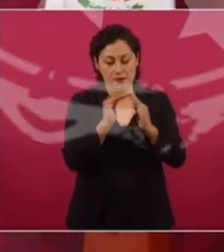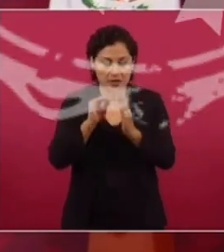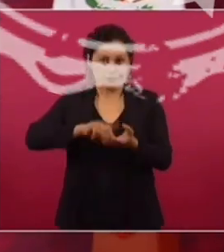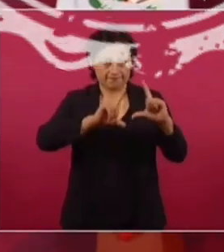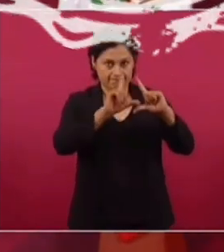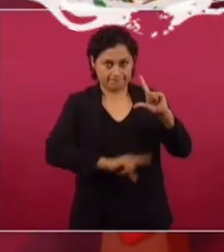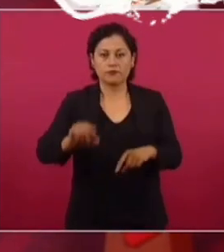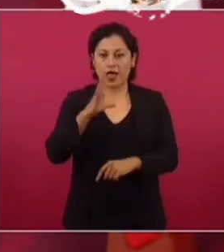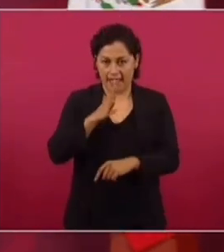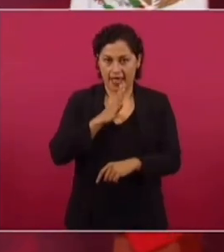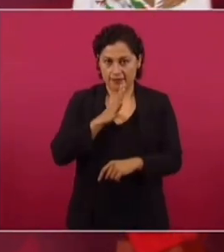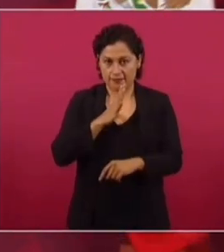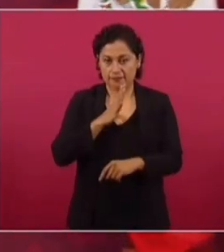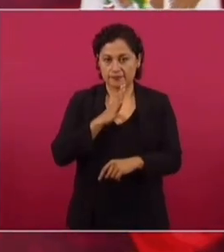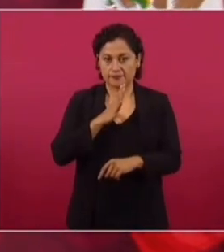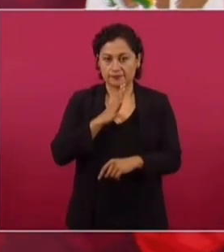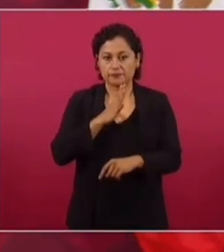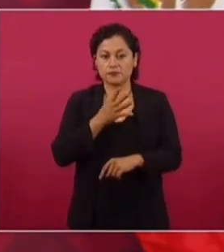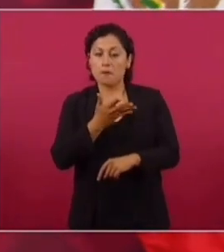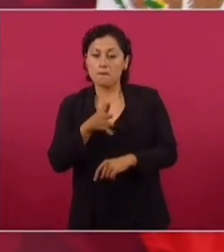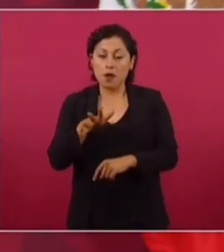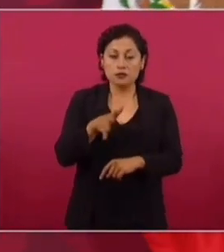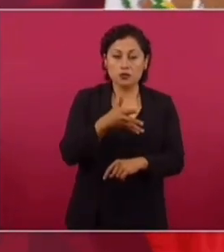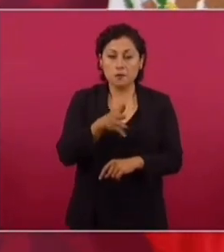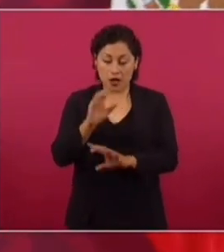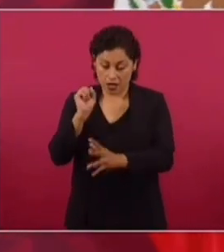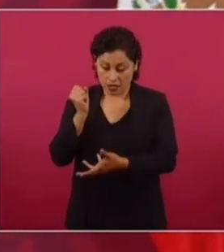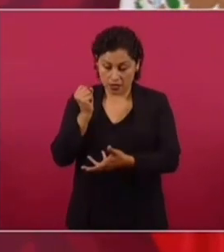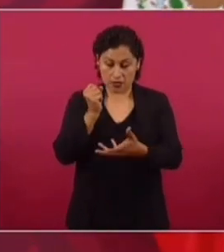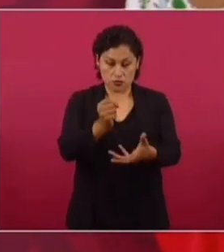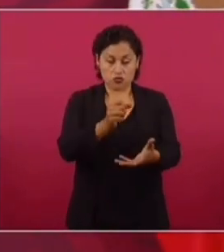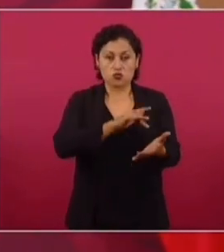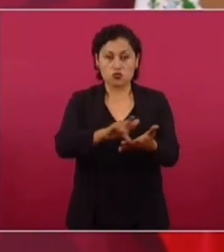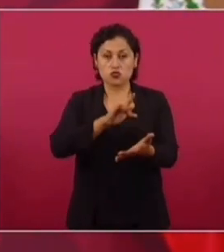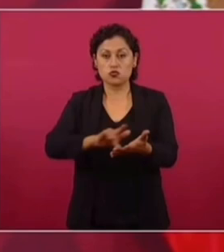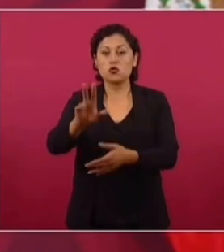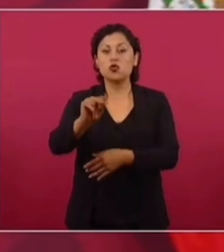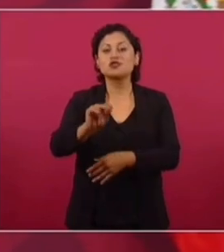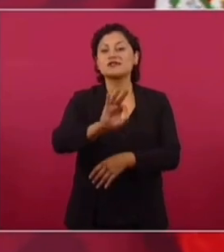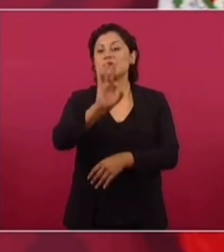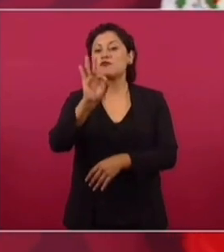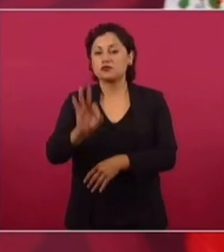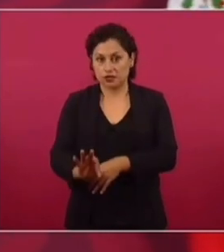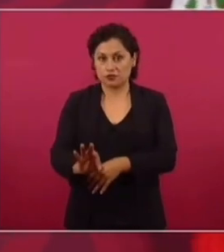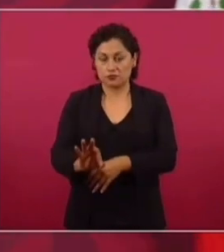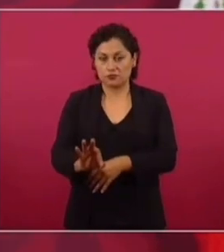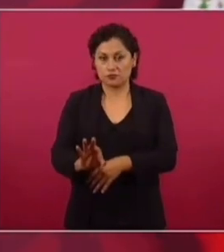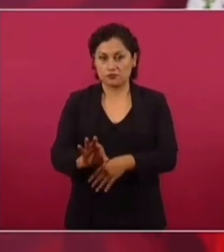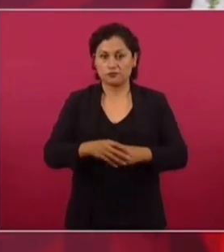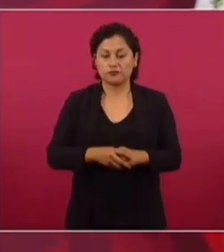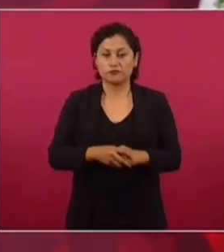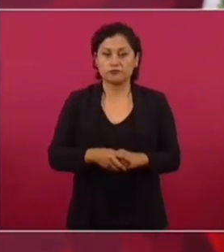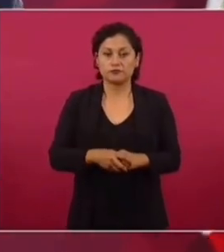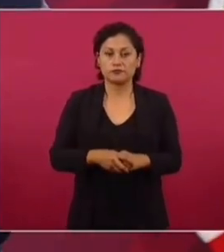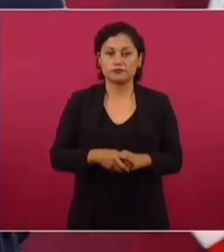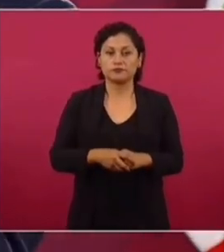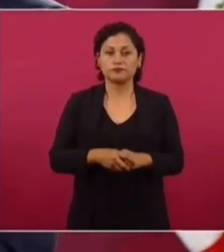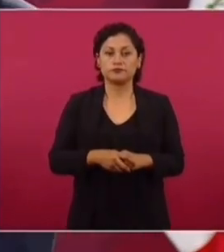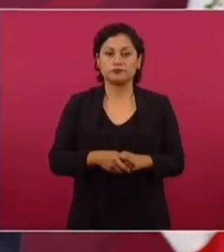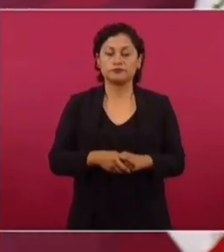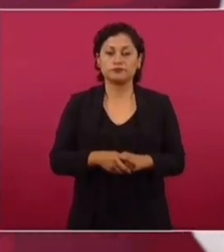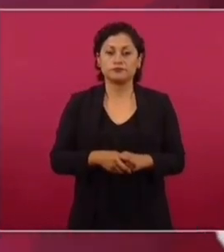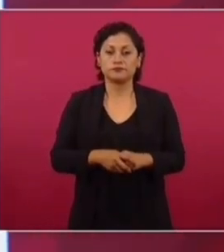Y se está llegando ya casi al 80 por ciento de las viviendas, como